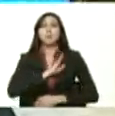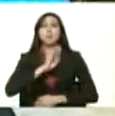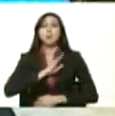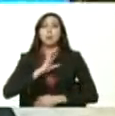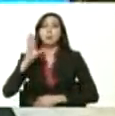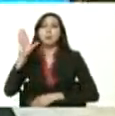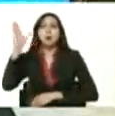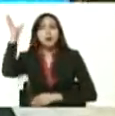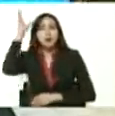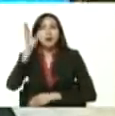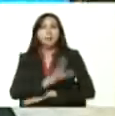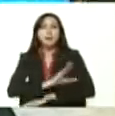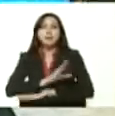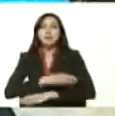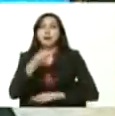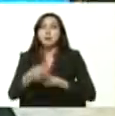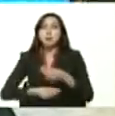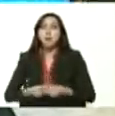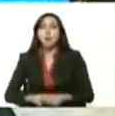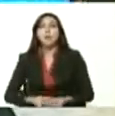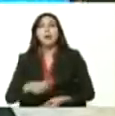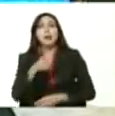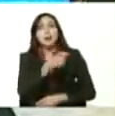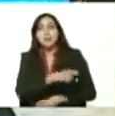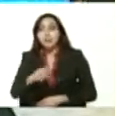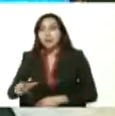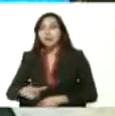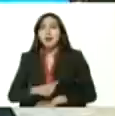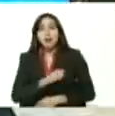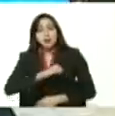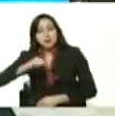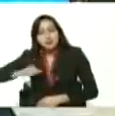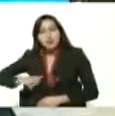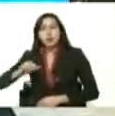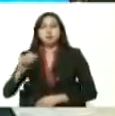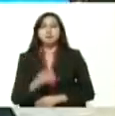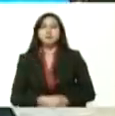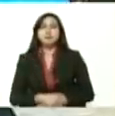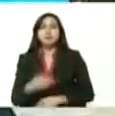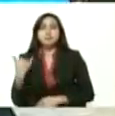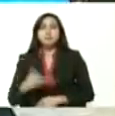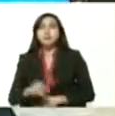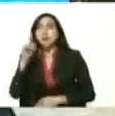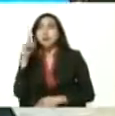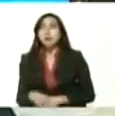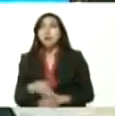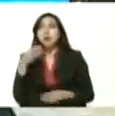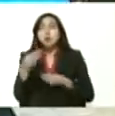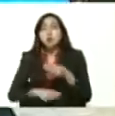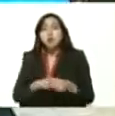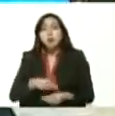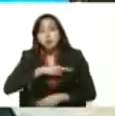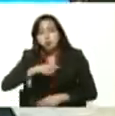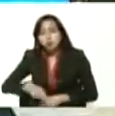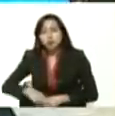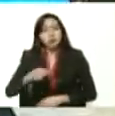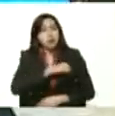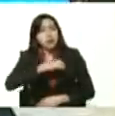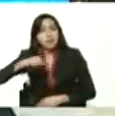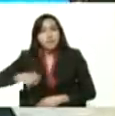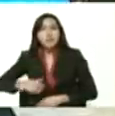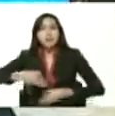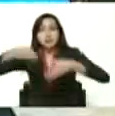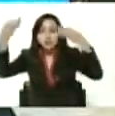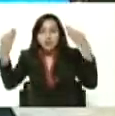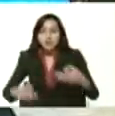capacidades, que no dependa de nadie. Hoy por hoy podemos decir que tecnológicamente no dependemos de nadie y hemos